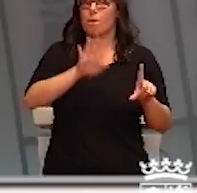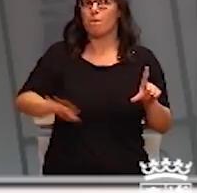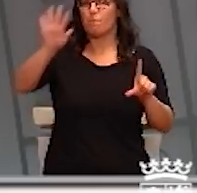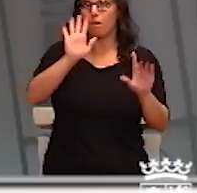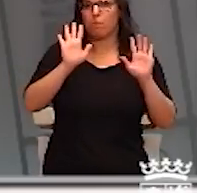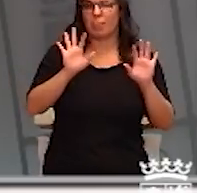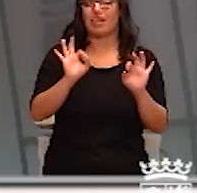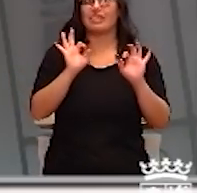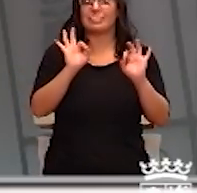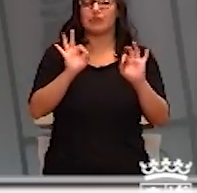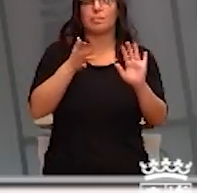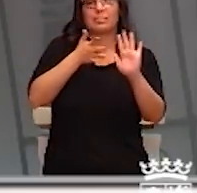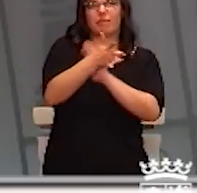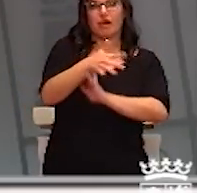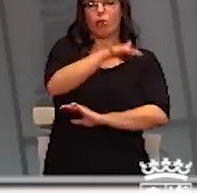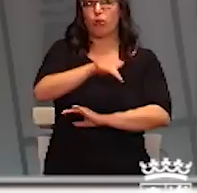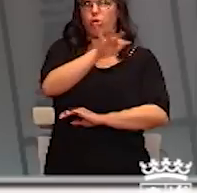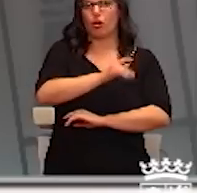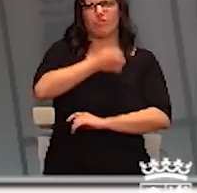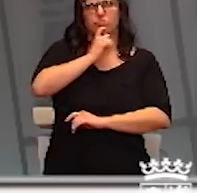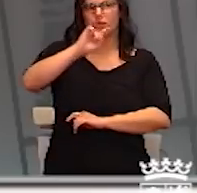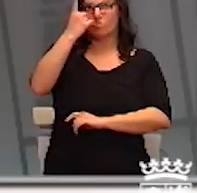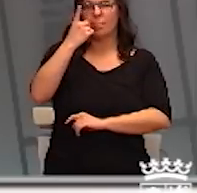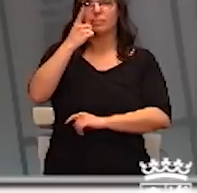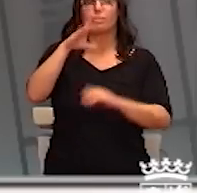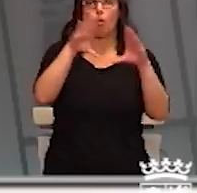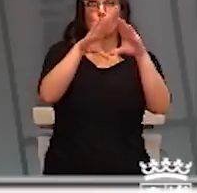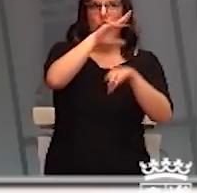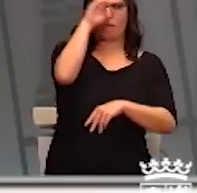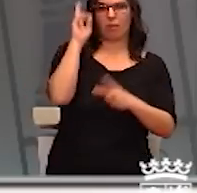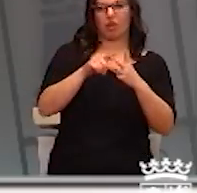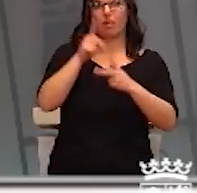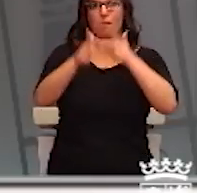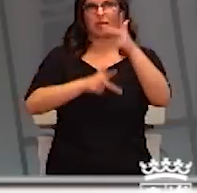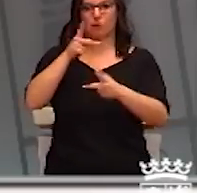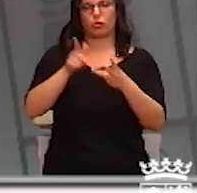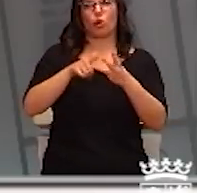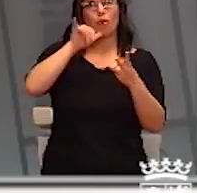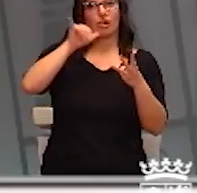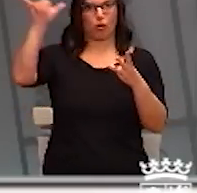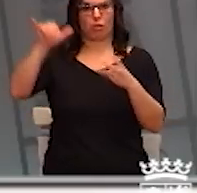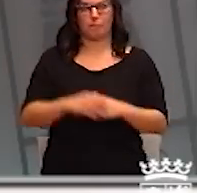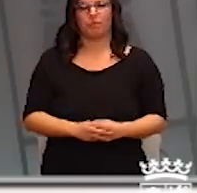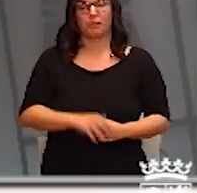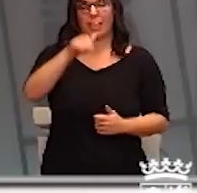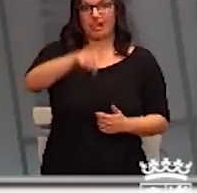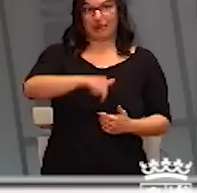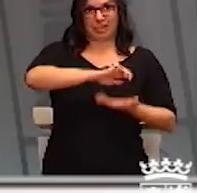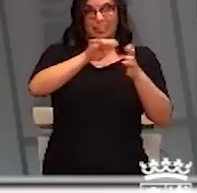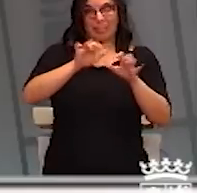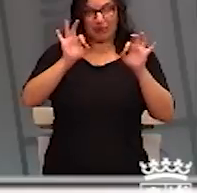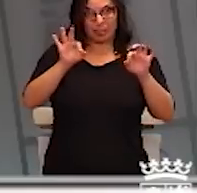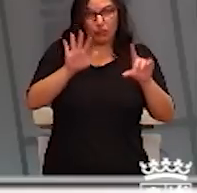zonas complicadas, que son sobre todo Madrid, País Vasco y La Rioja. En Castilla y León tenemos una